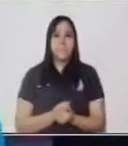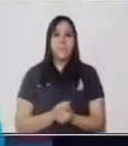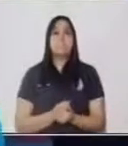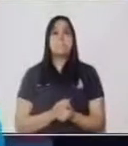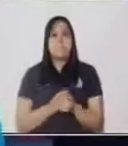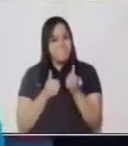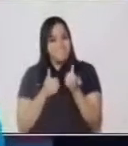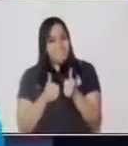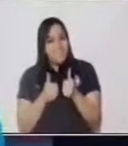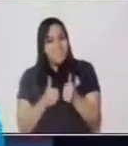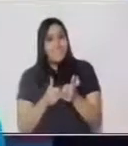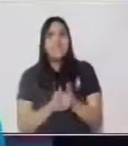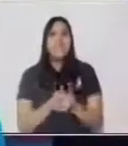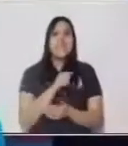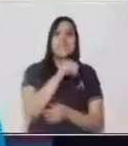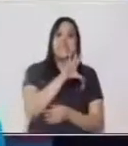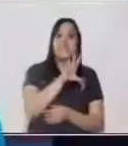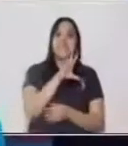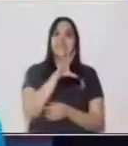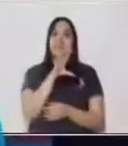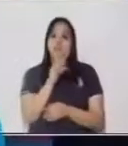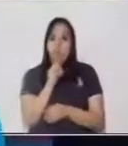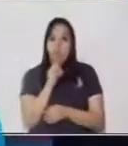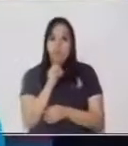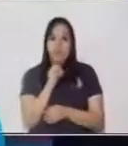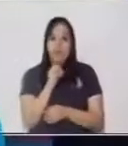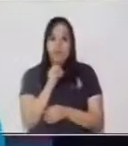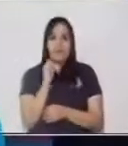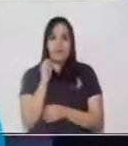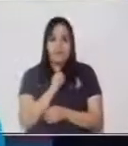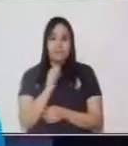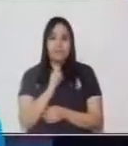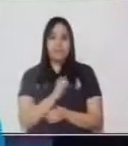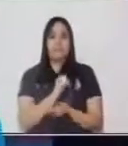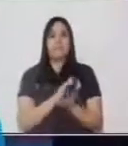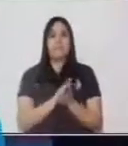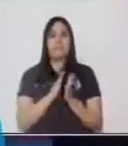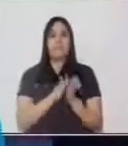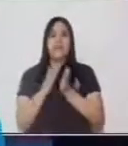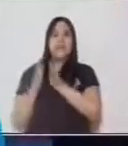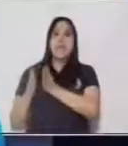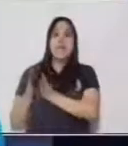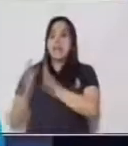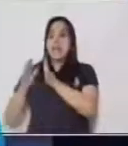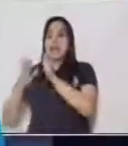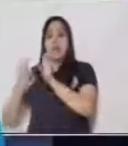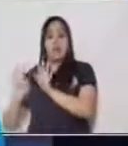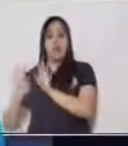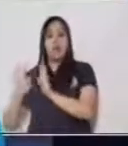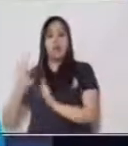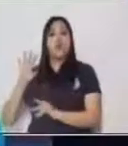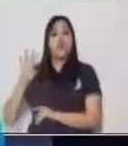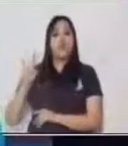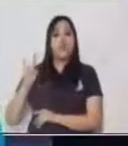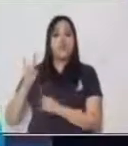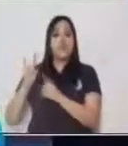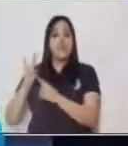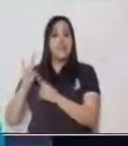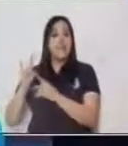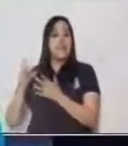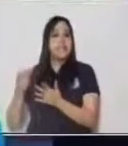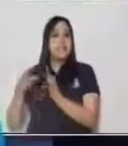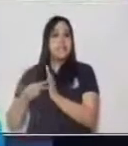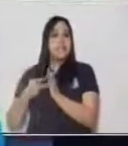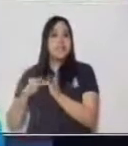Muy bien. Sería 50. Exacto. Y el 8 en las unidades sería